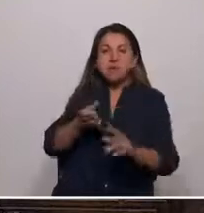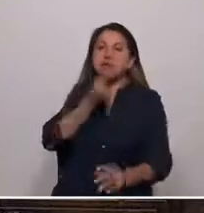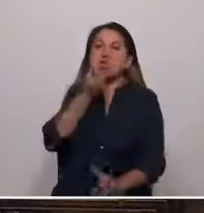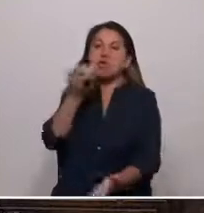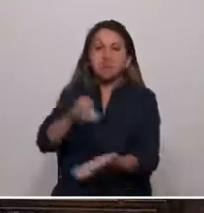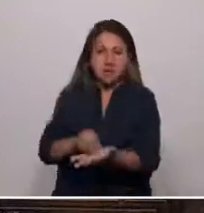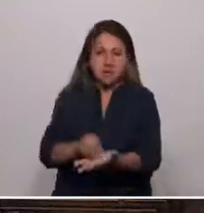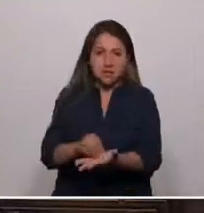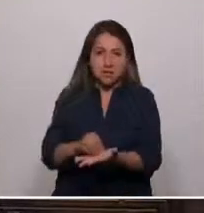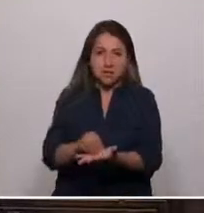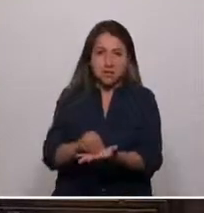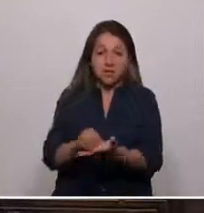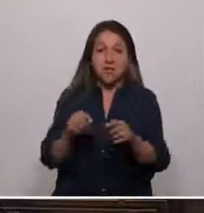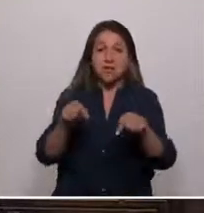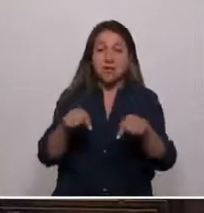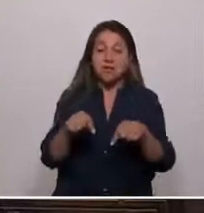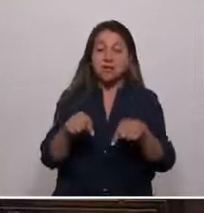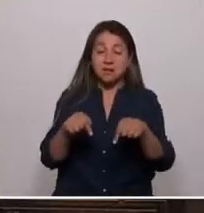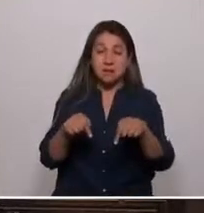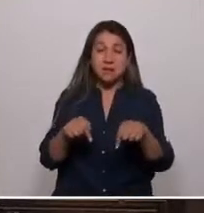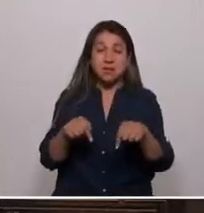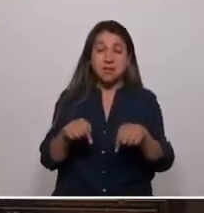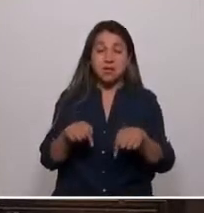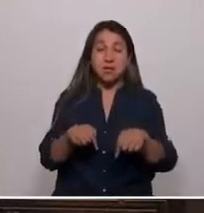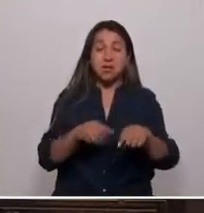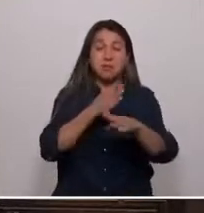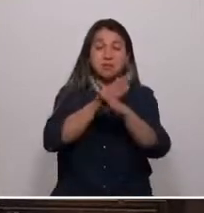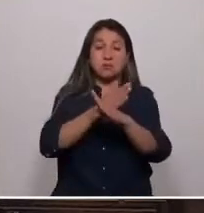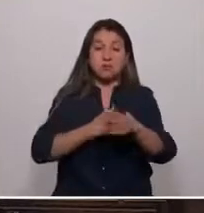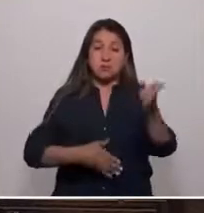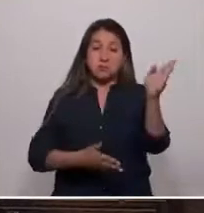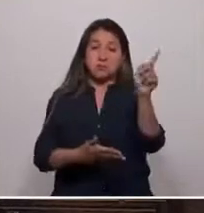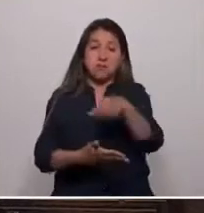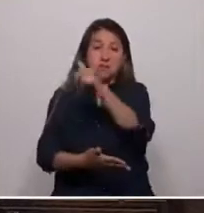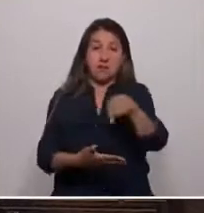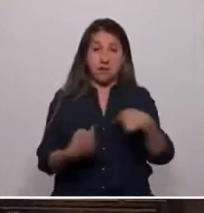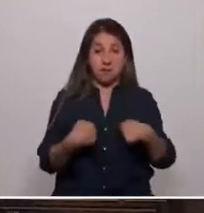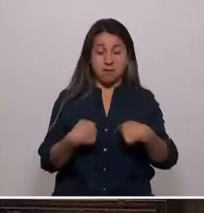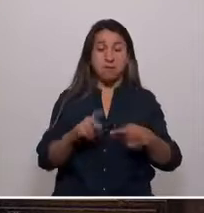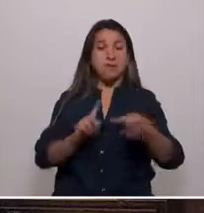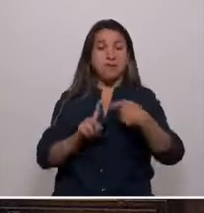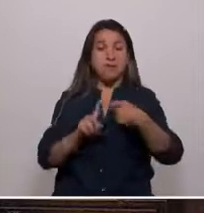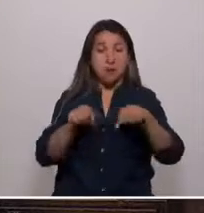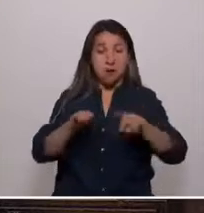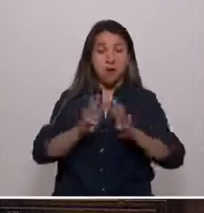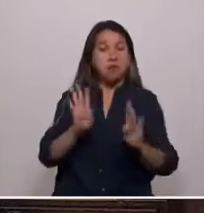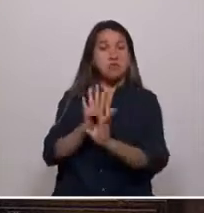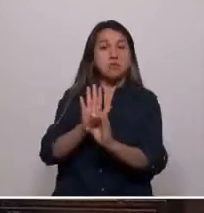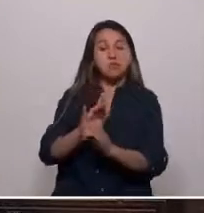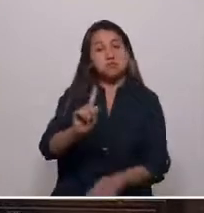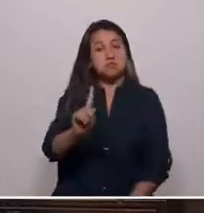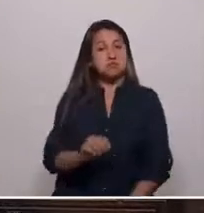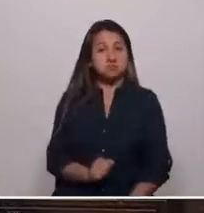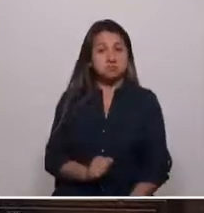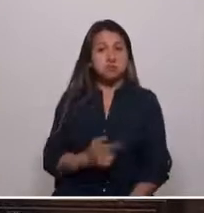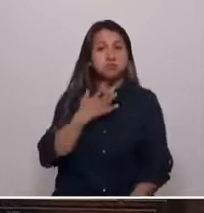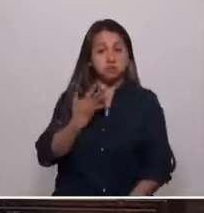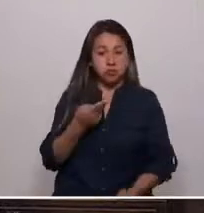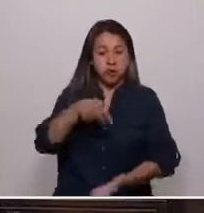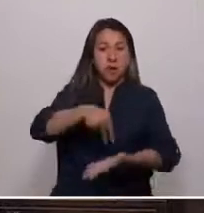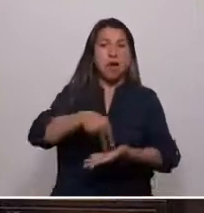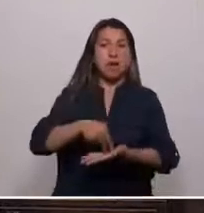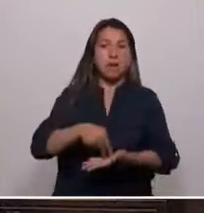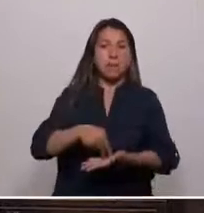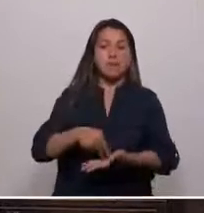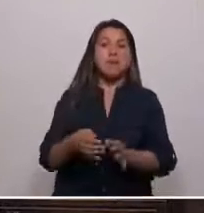apreciaciones no me inhabilitan en lo más mínimo para participar de esta convención, puesto que estoy aquí no